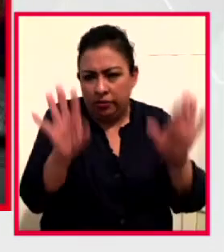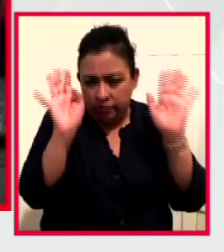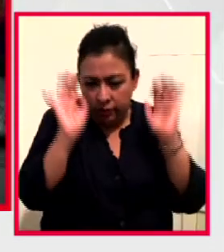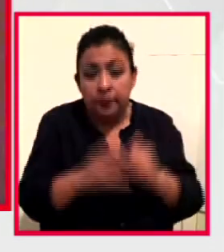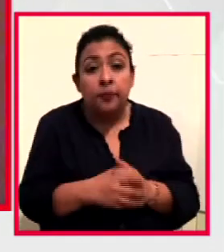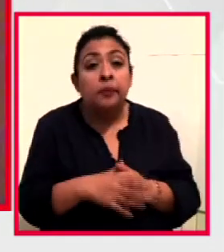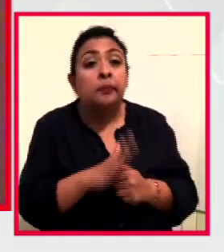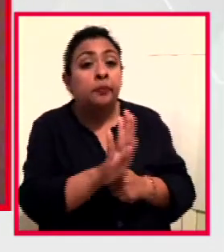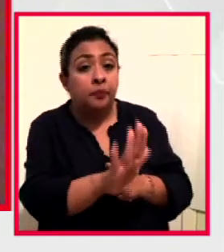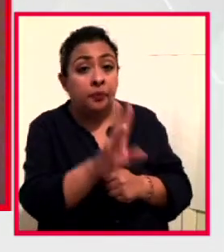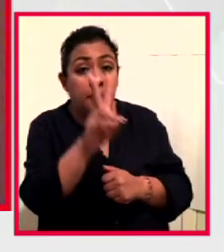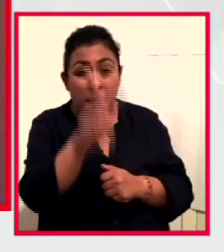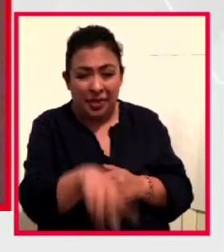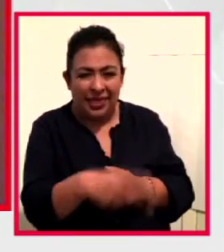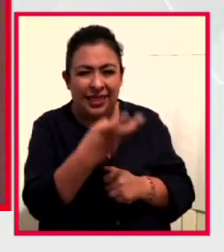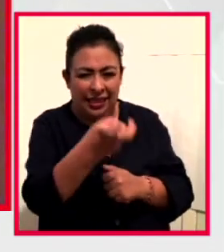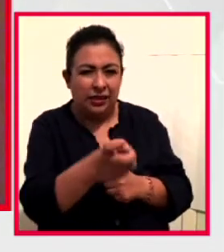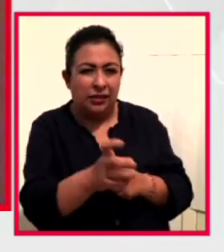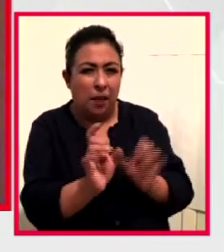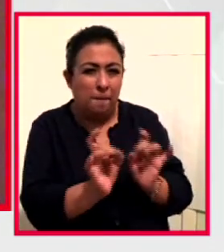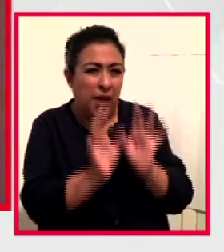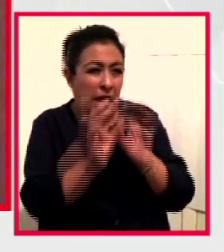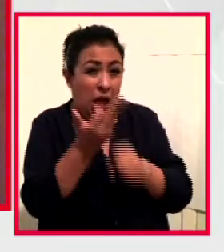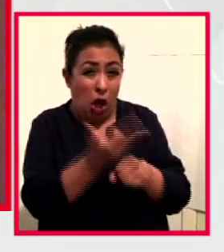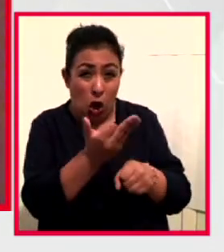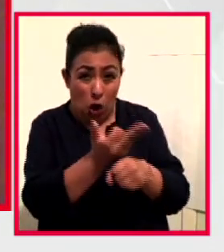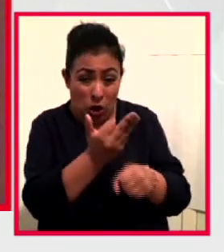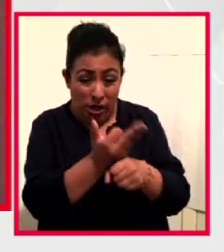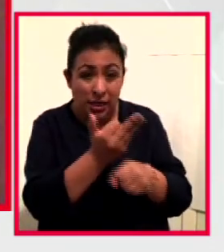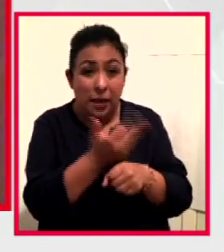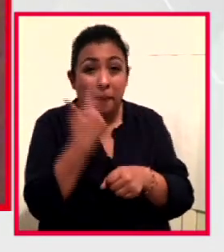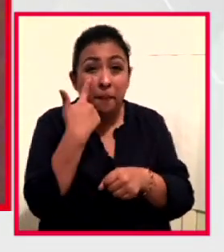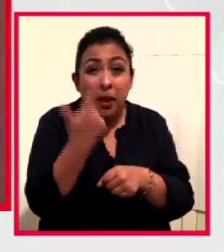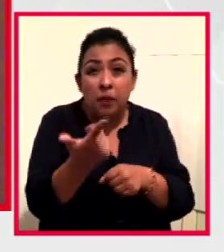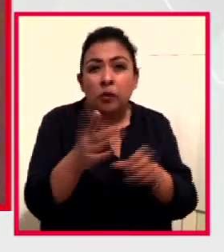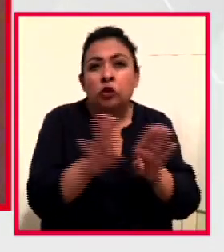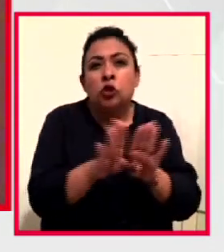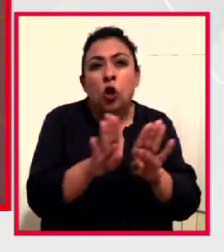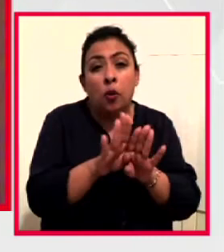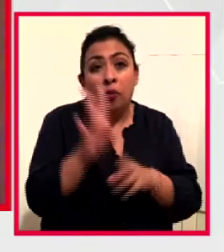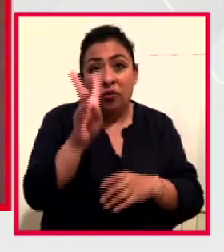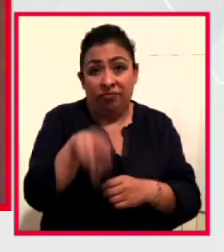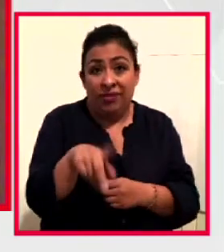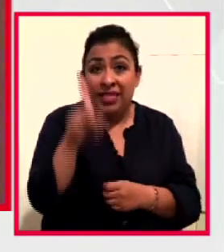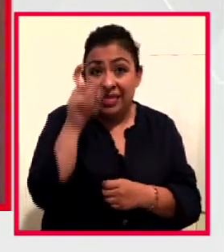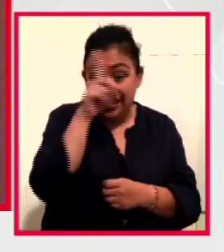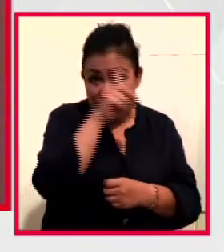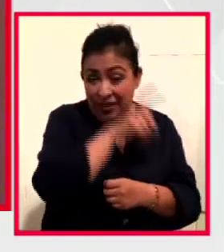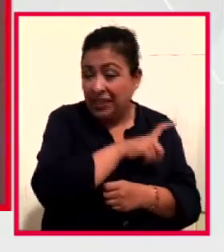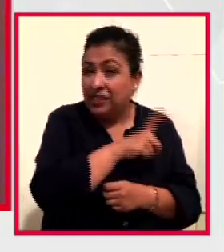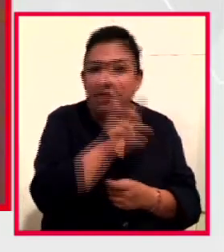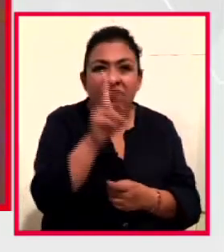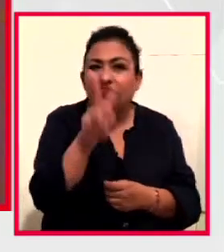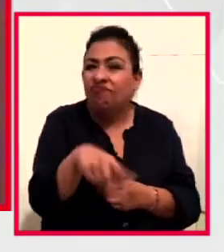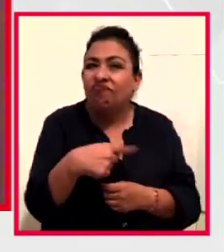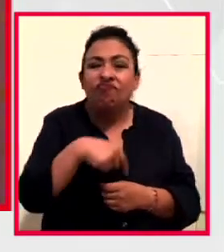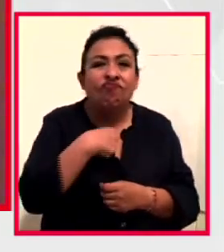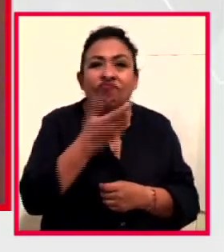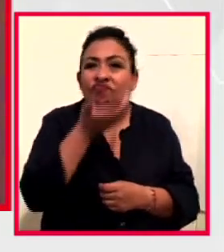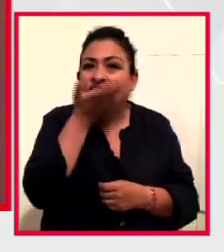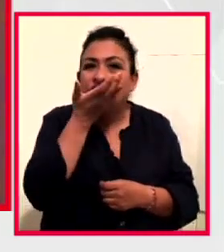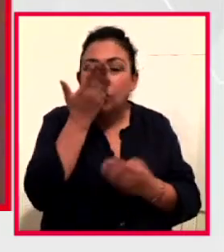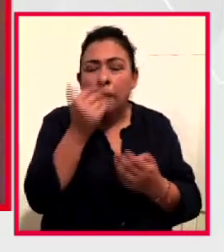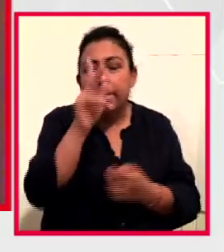no cabe duda que esta situación ha hecho que situaciones de por sí duras y a las que no estamos preparados sean mucho más